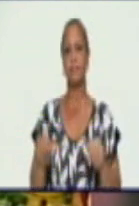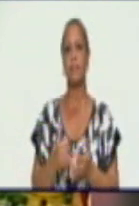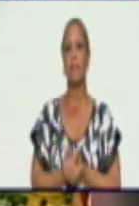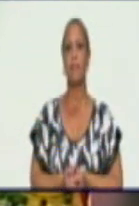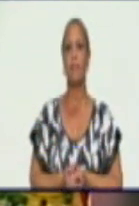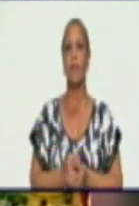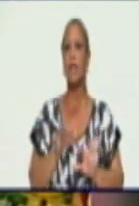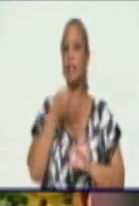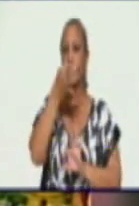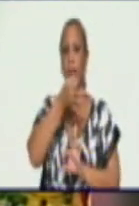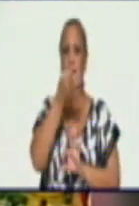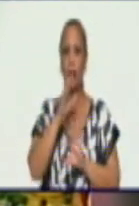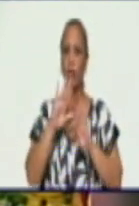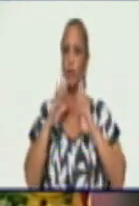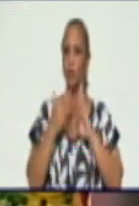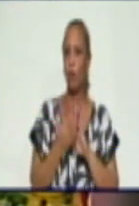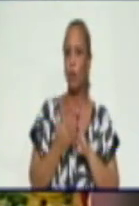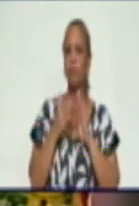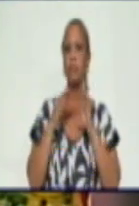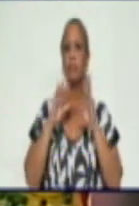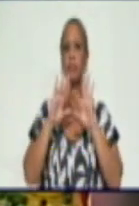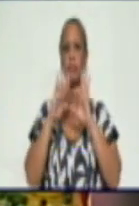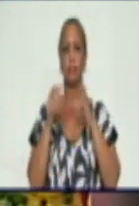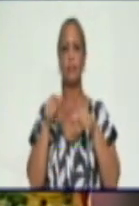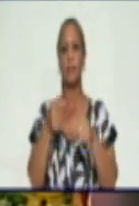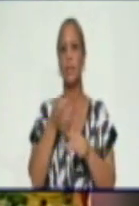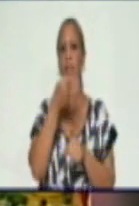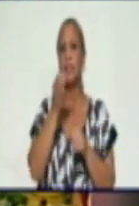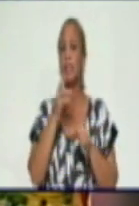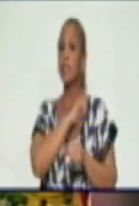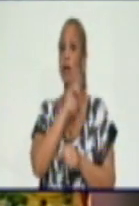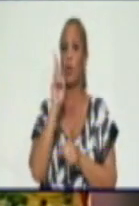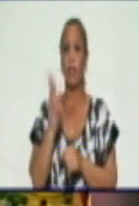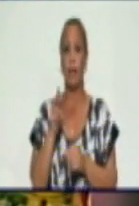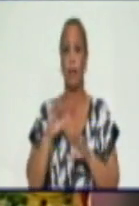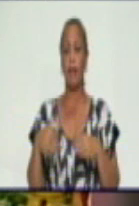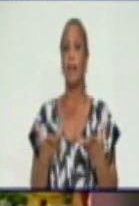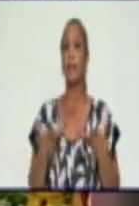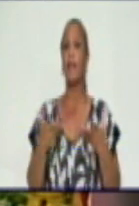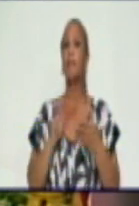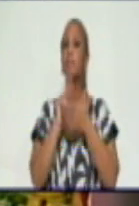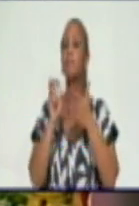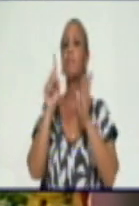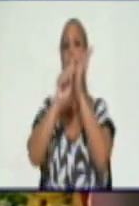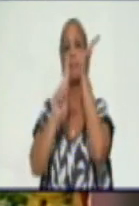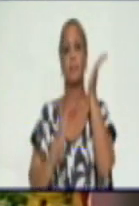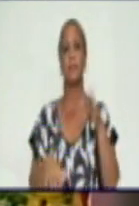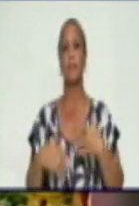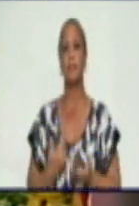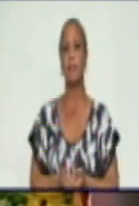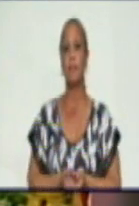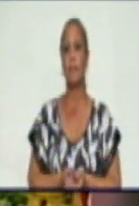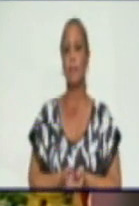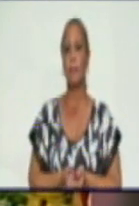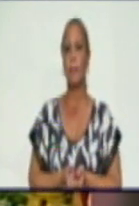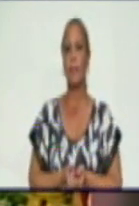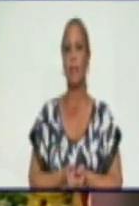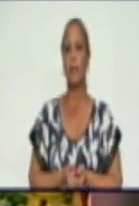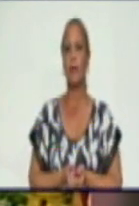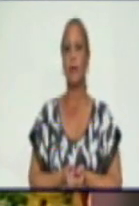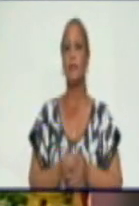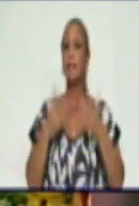Bueno, como se ha explicado por todos los medios de prensa nacional y por las autoridades de la Unión Eléctrica, la salida de las dos